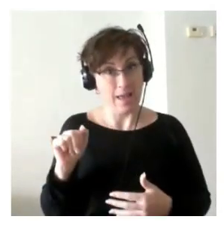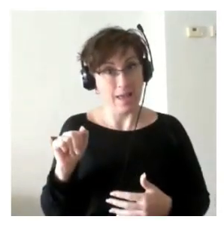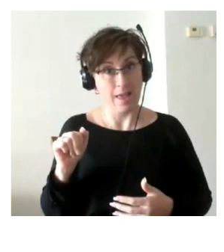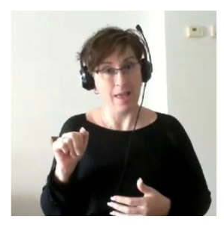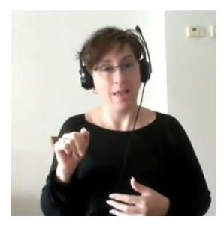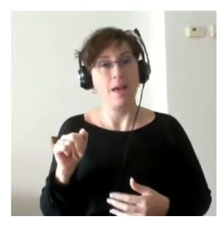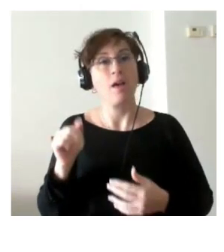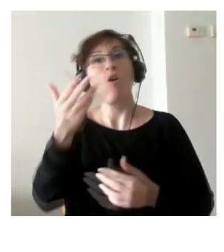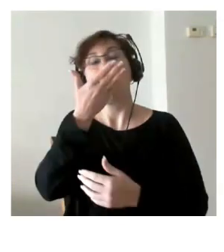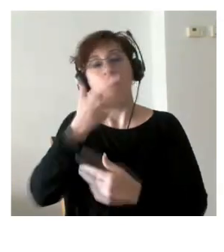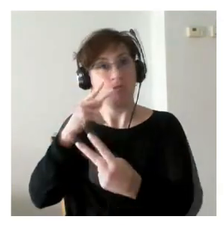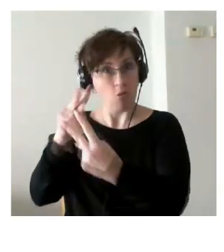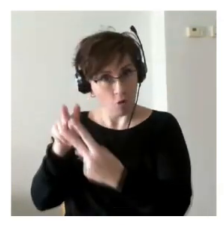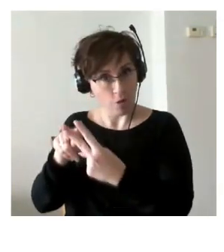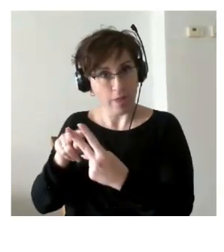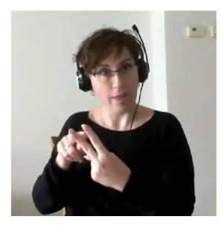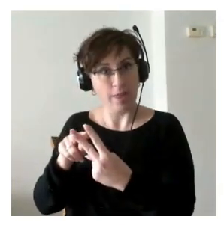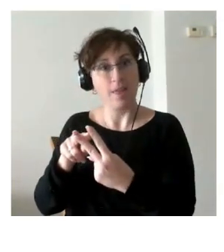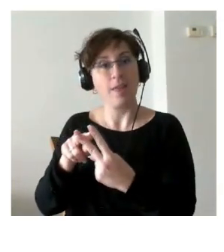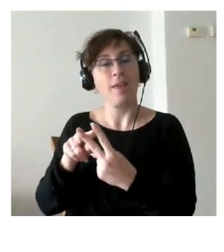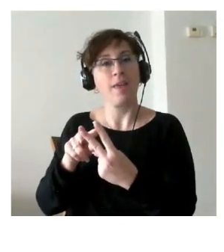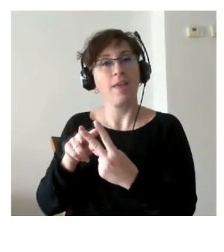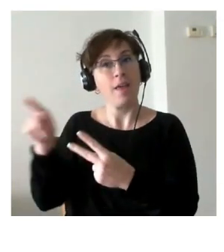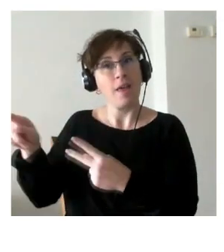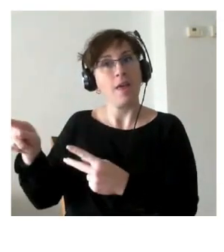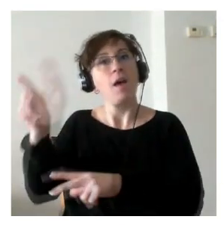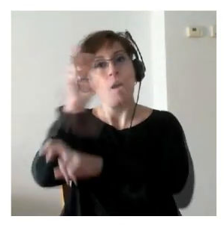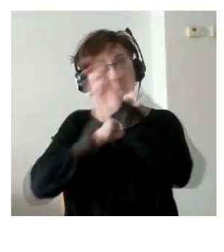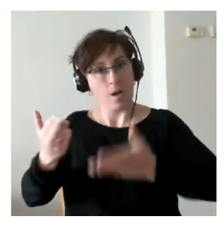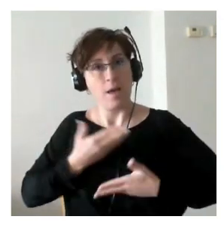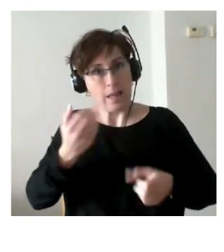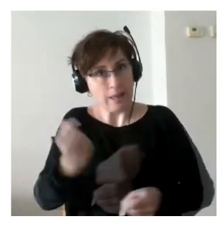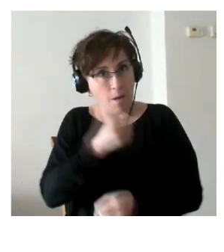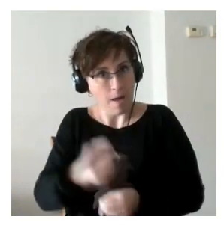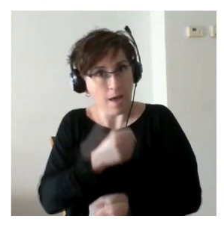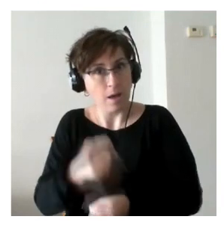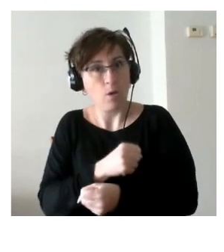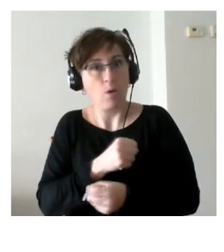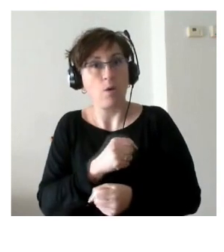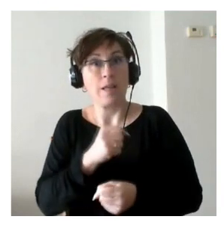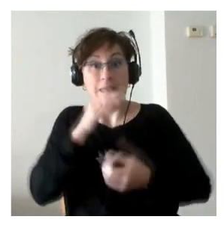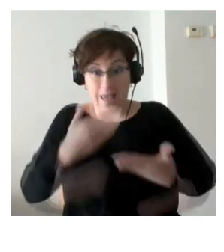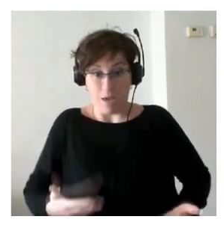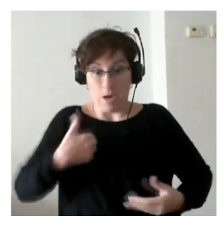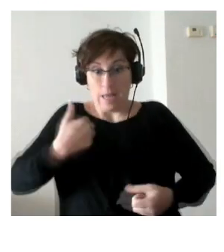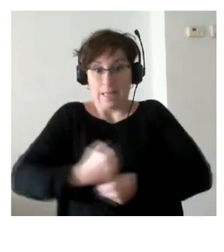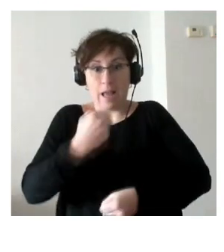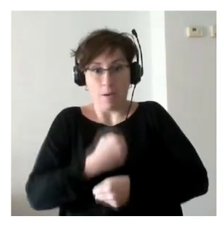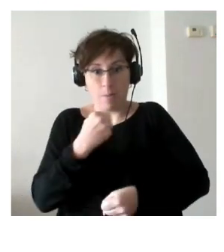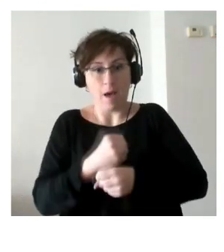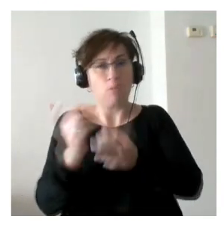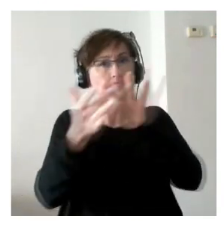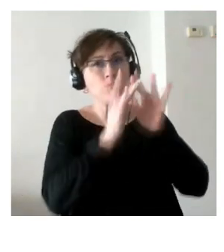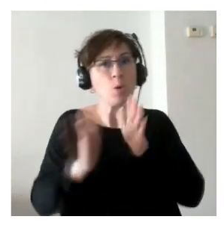conocí a Sara con un centro y me busco trabajo y la verdad que estoy donde estoy trabajando me llevo muy bien con las